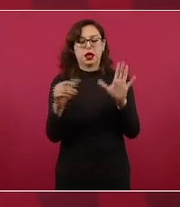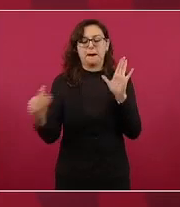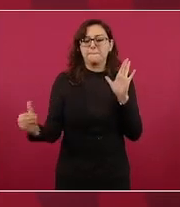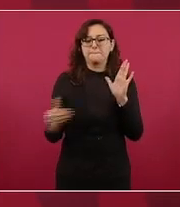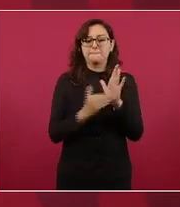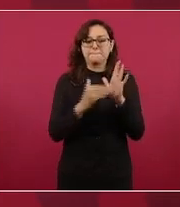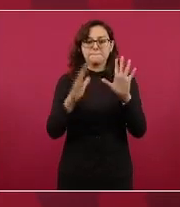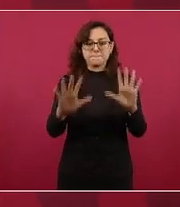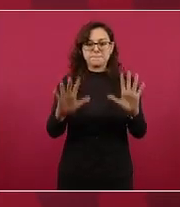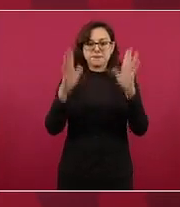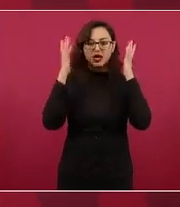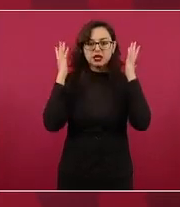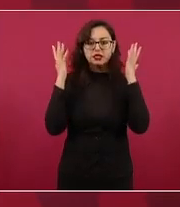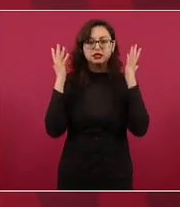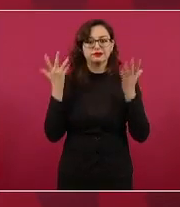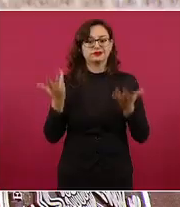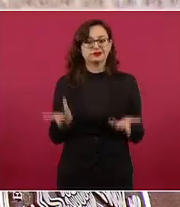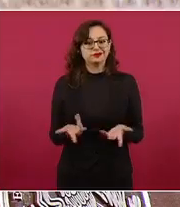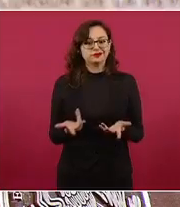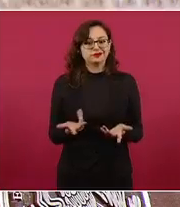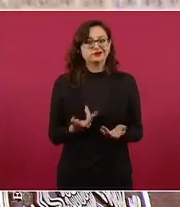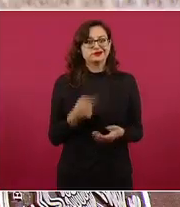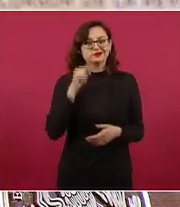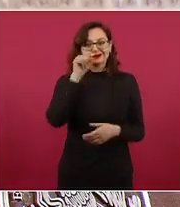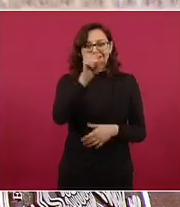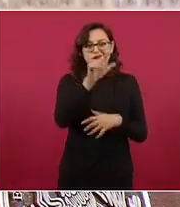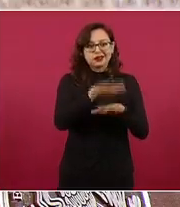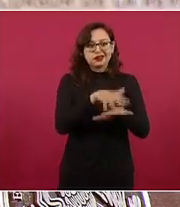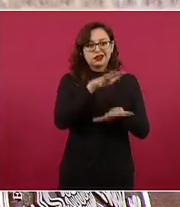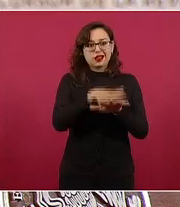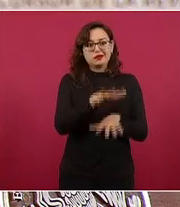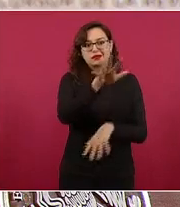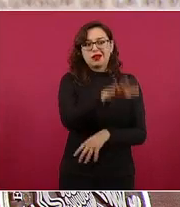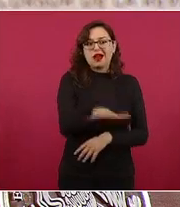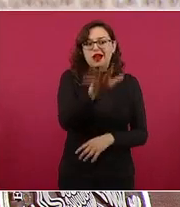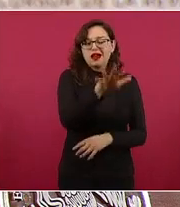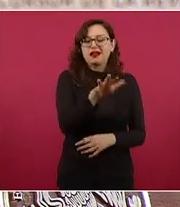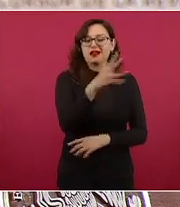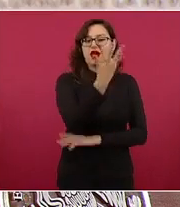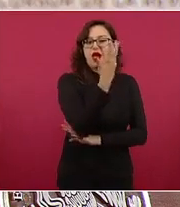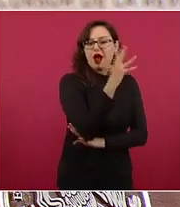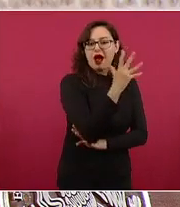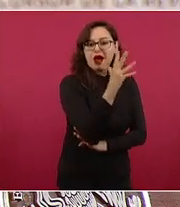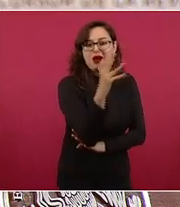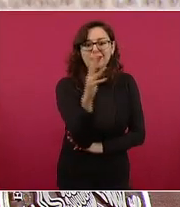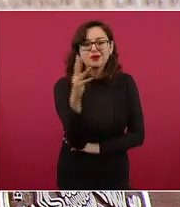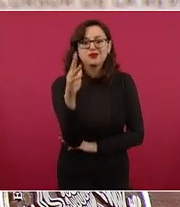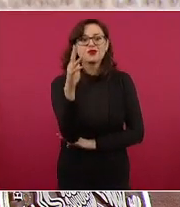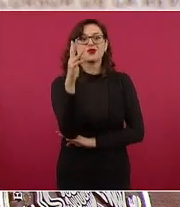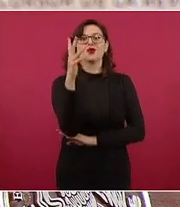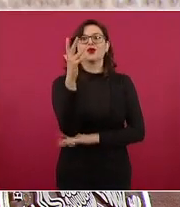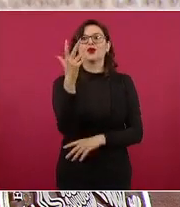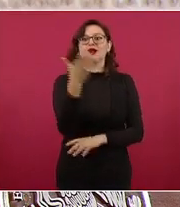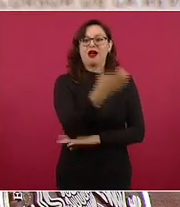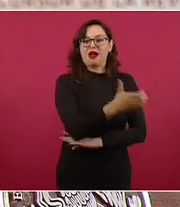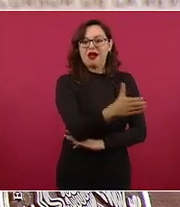y esa es la zona de bosques de